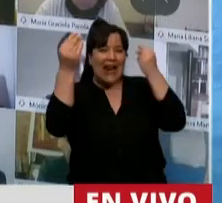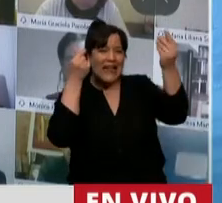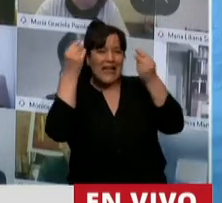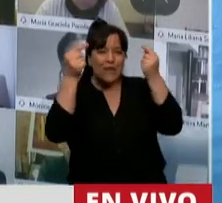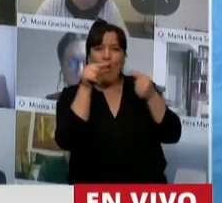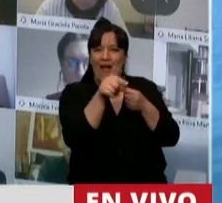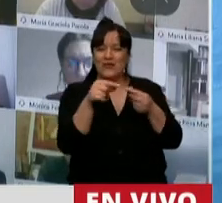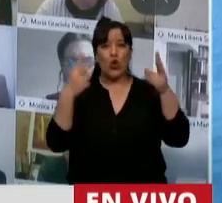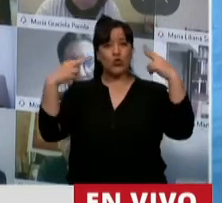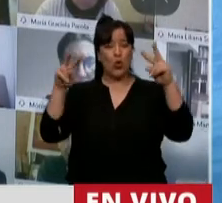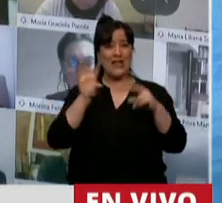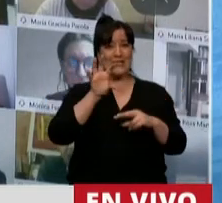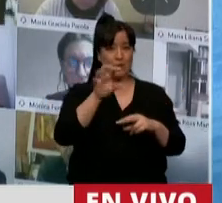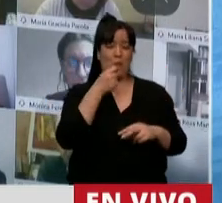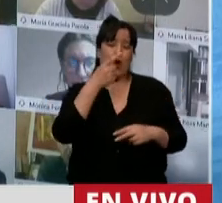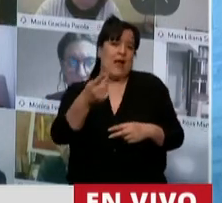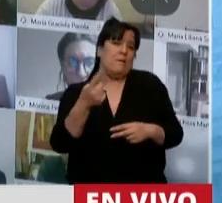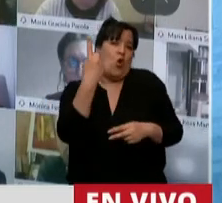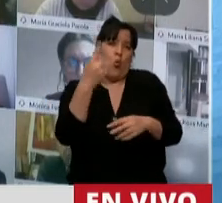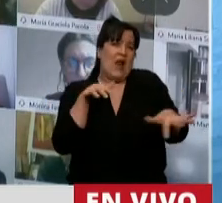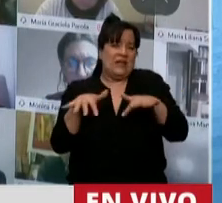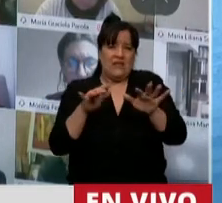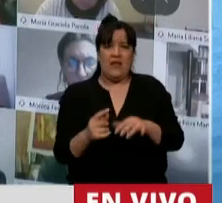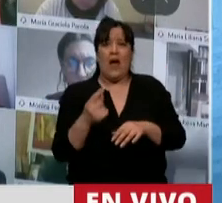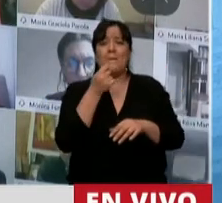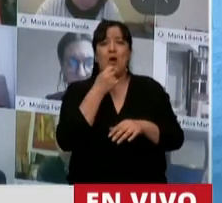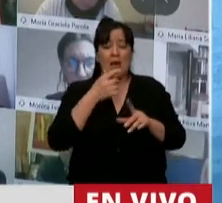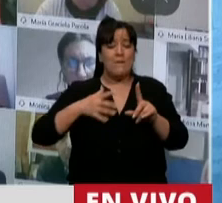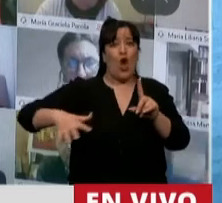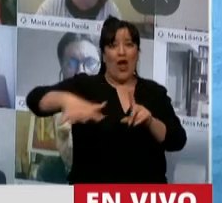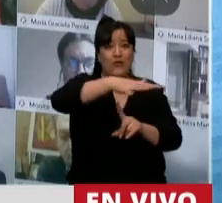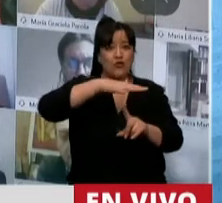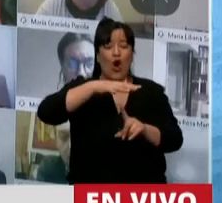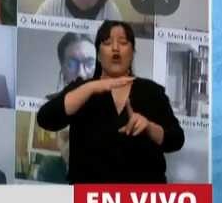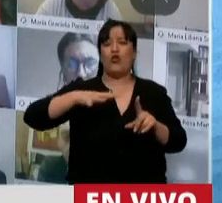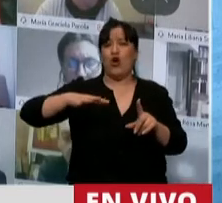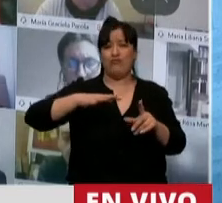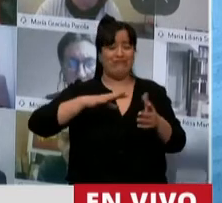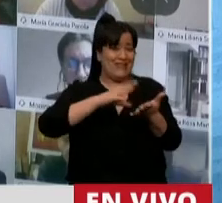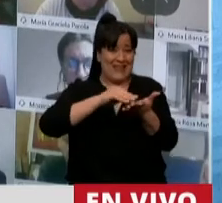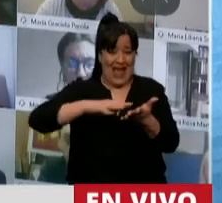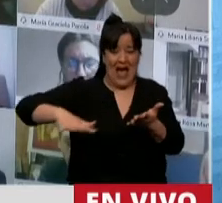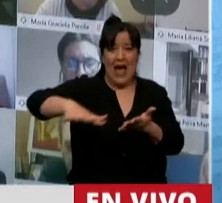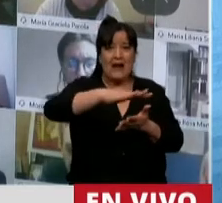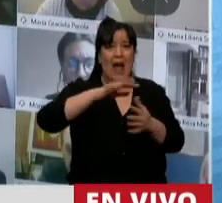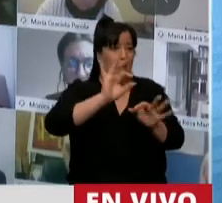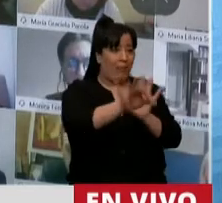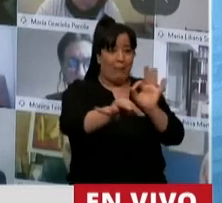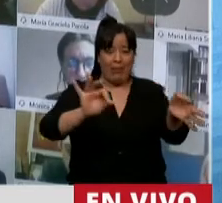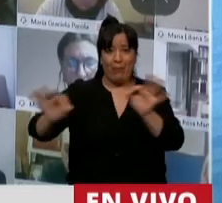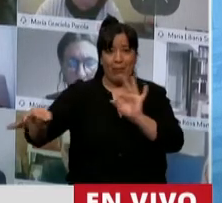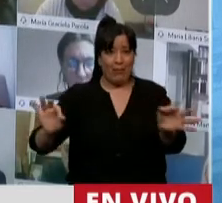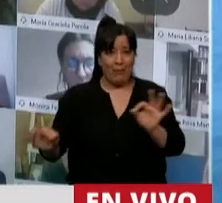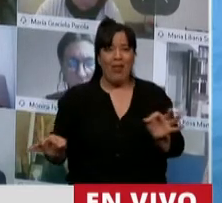un punto turístico de una actividad determinada, genera que en su entorno geográfico todos los que están cerca de esa